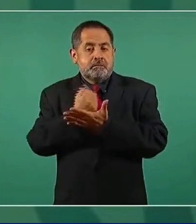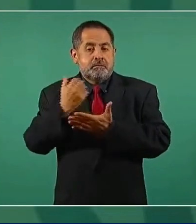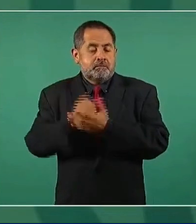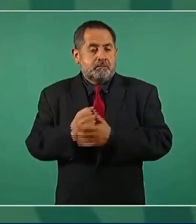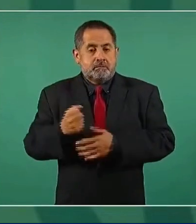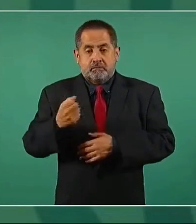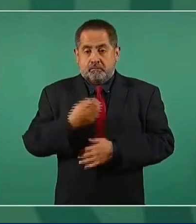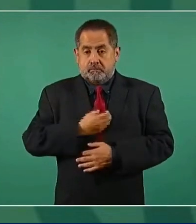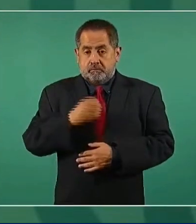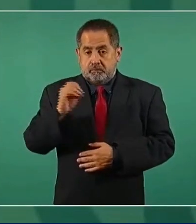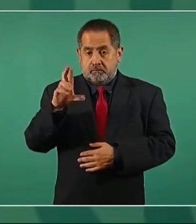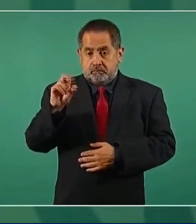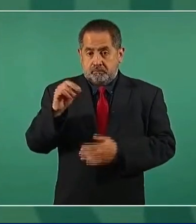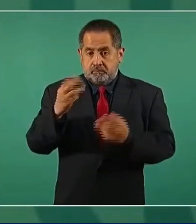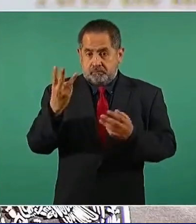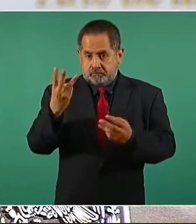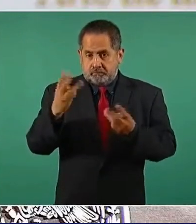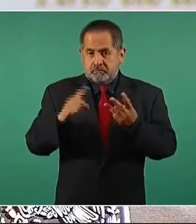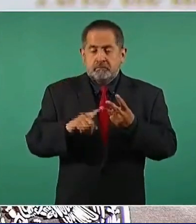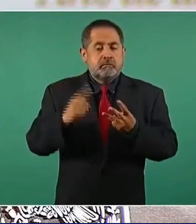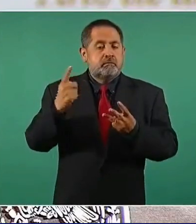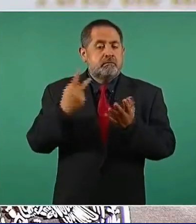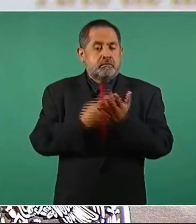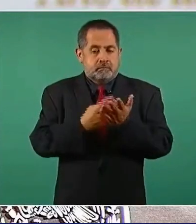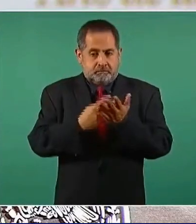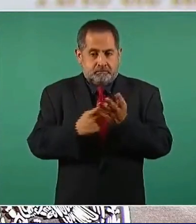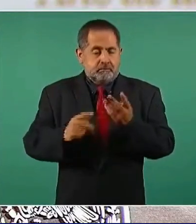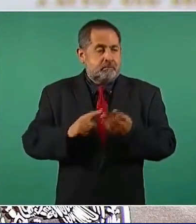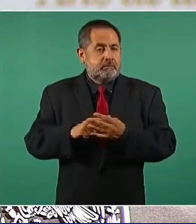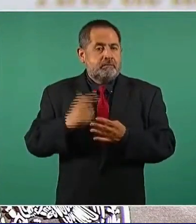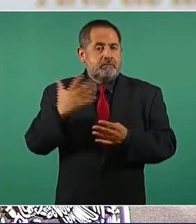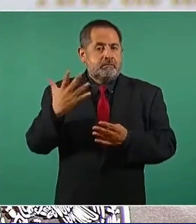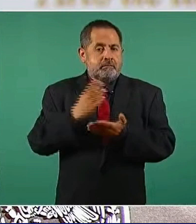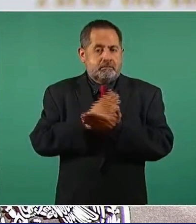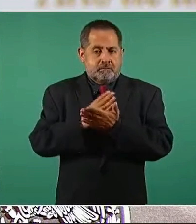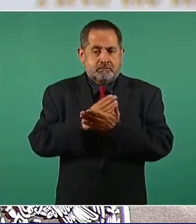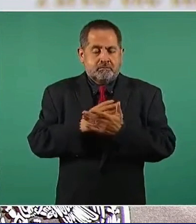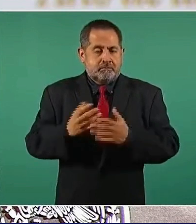tres de oro, una de plata y cinco de bronce.